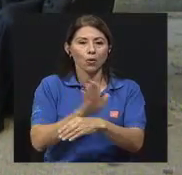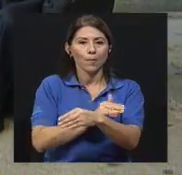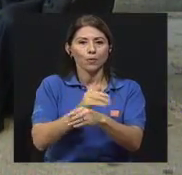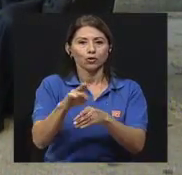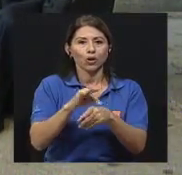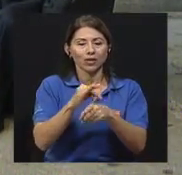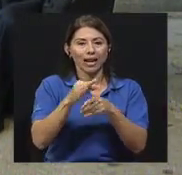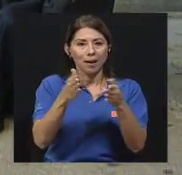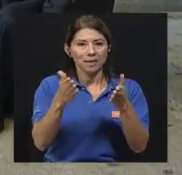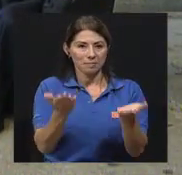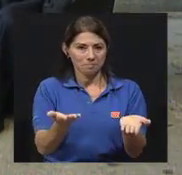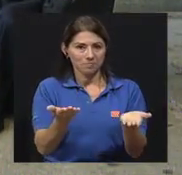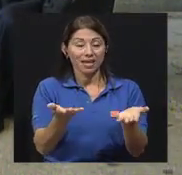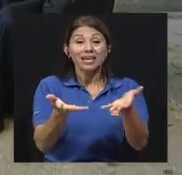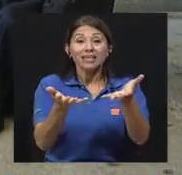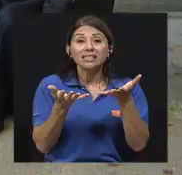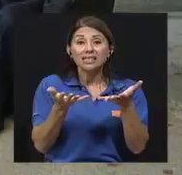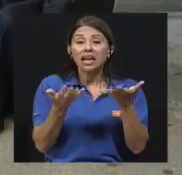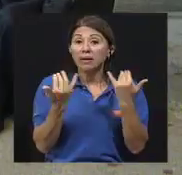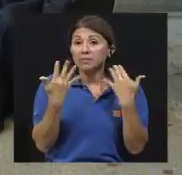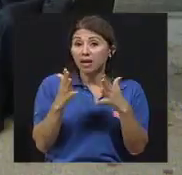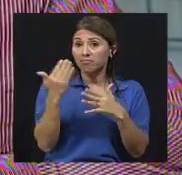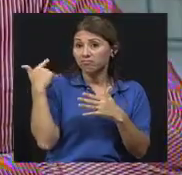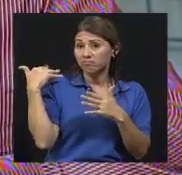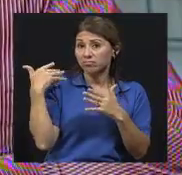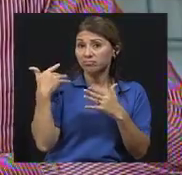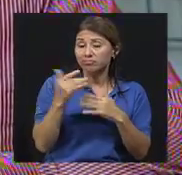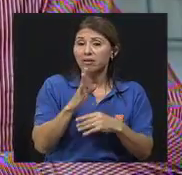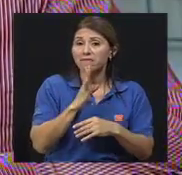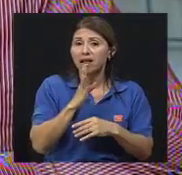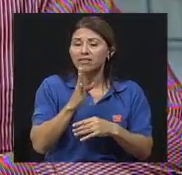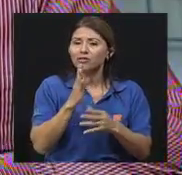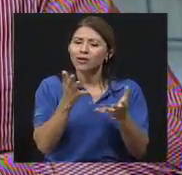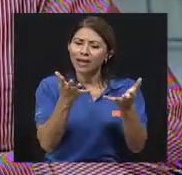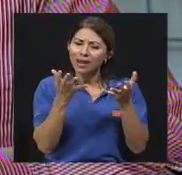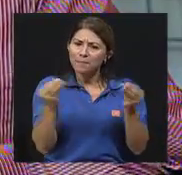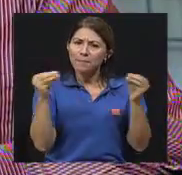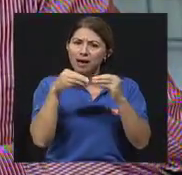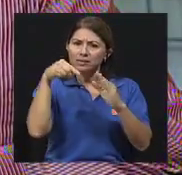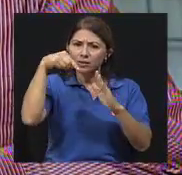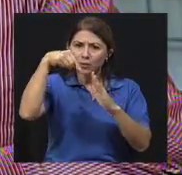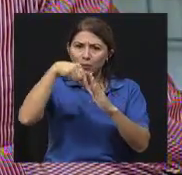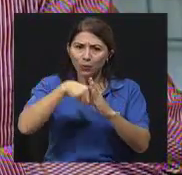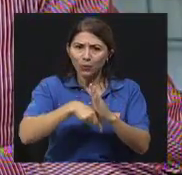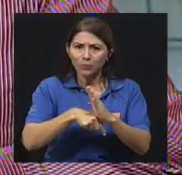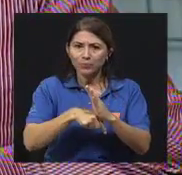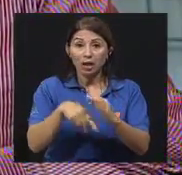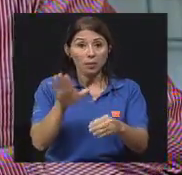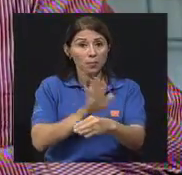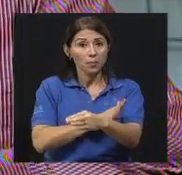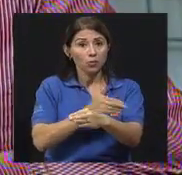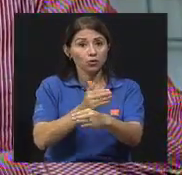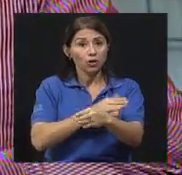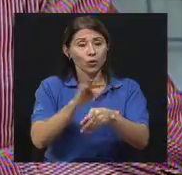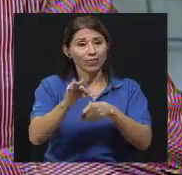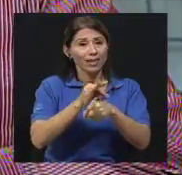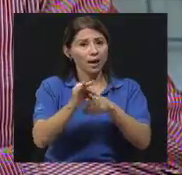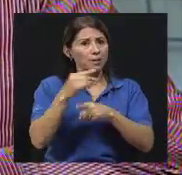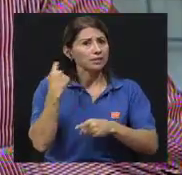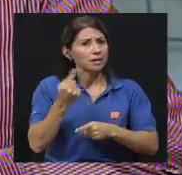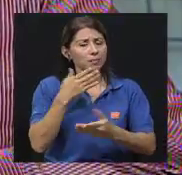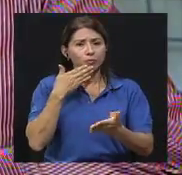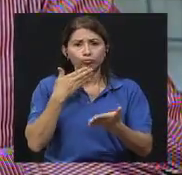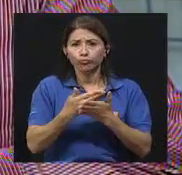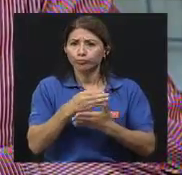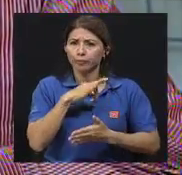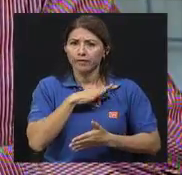ampliar la información en el bloque anterior, en el sentido de que la musicoterapia siempre resulta beneficiosa para